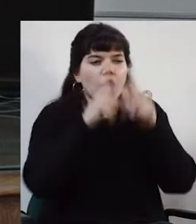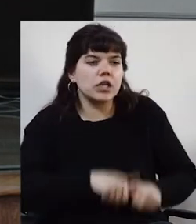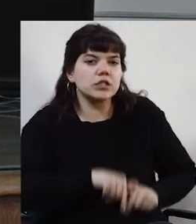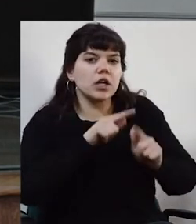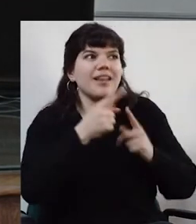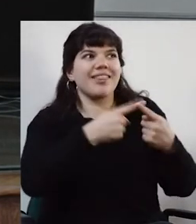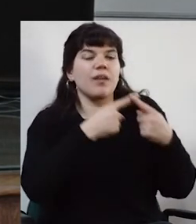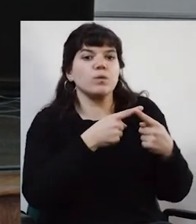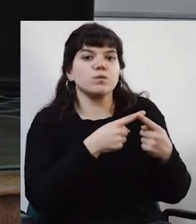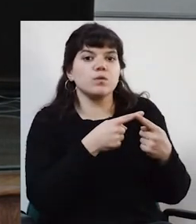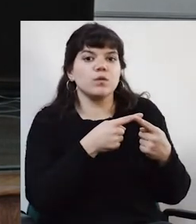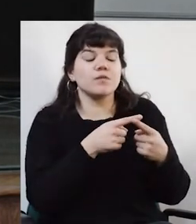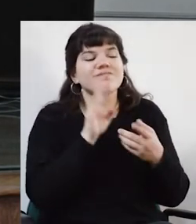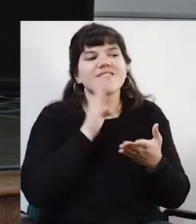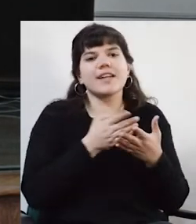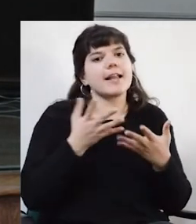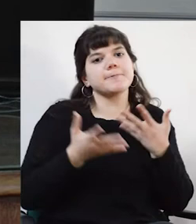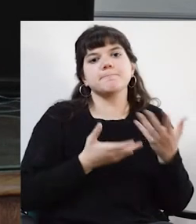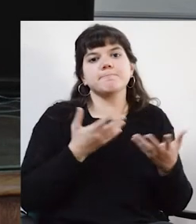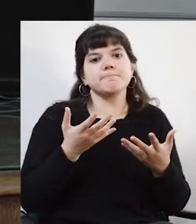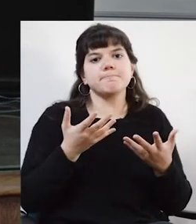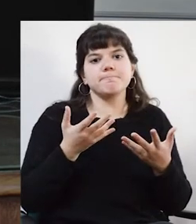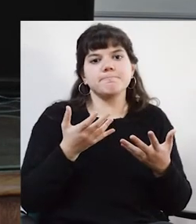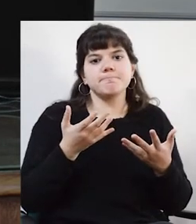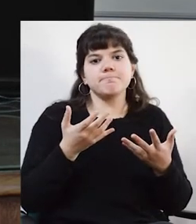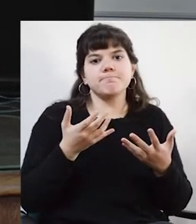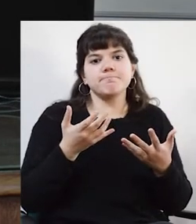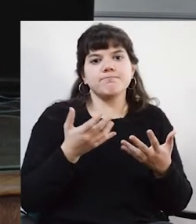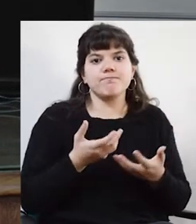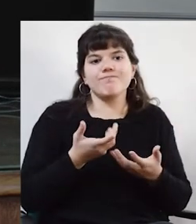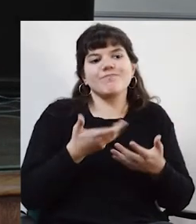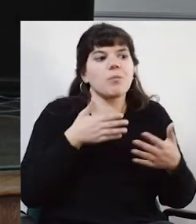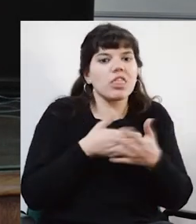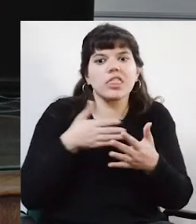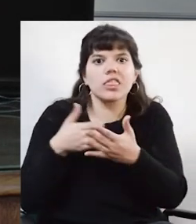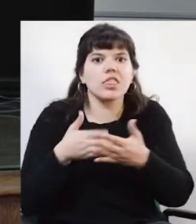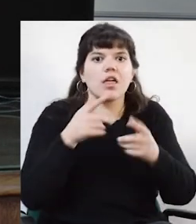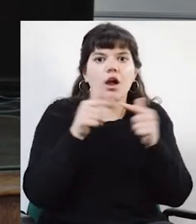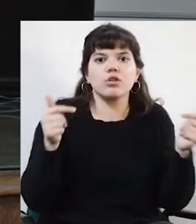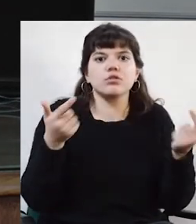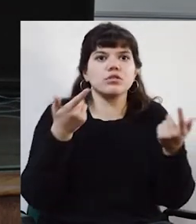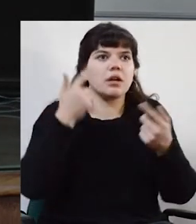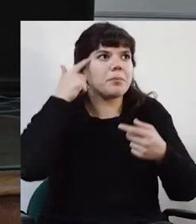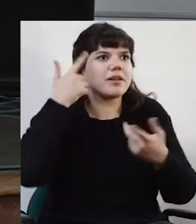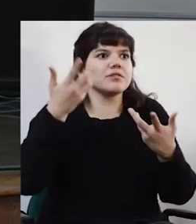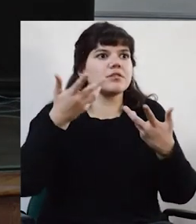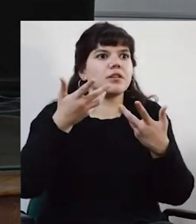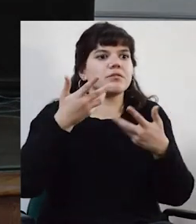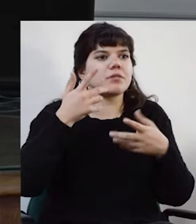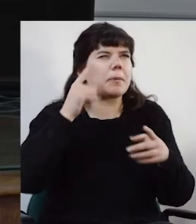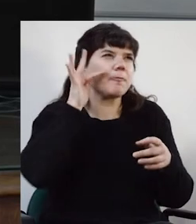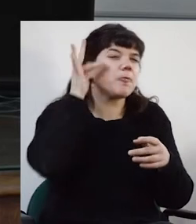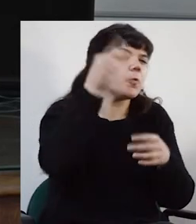discusiones termina limitando la posibilidad de pensar más allá